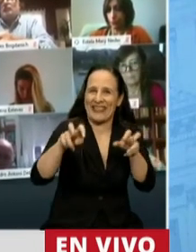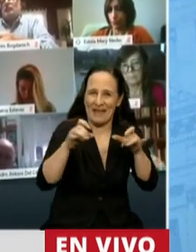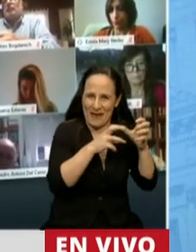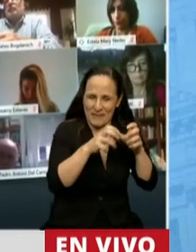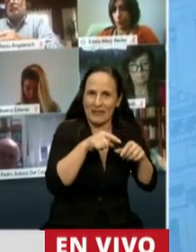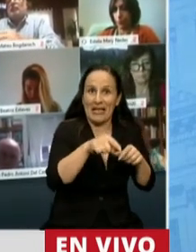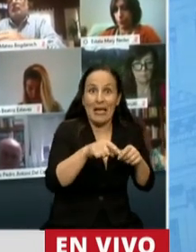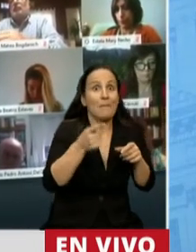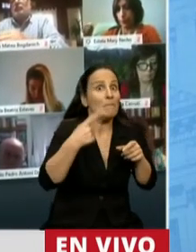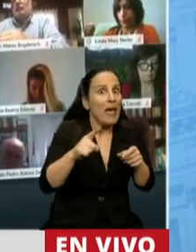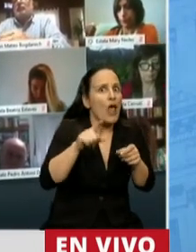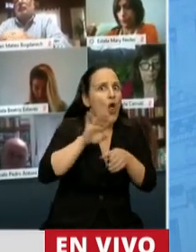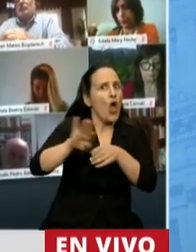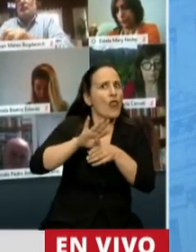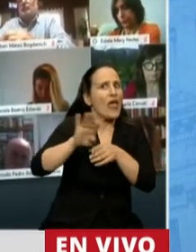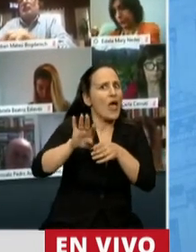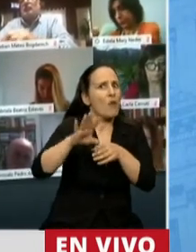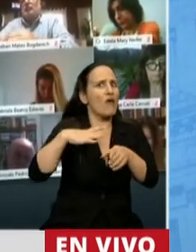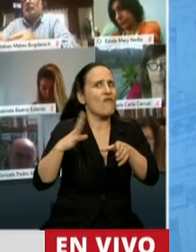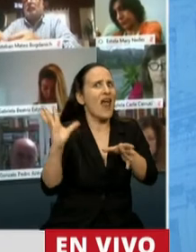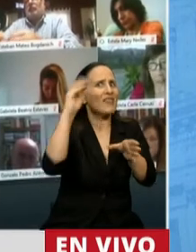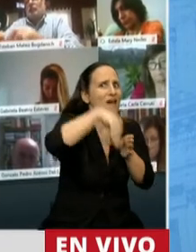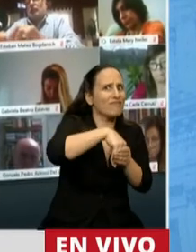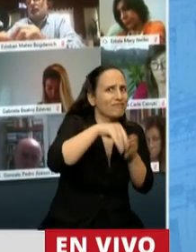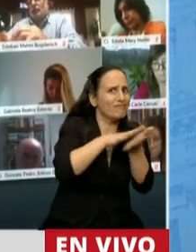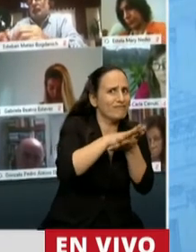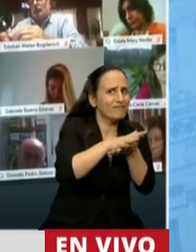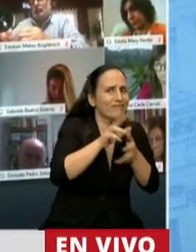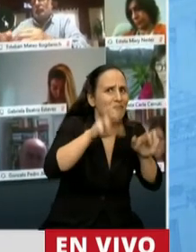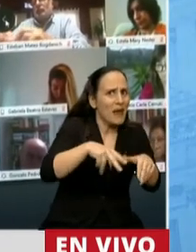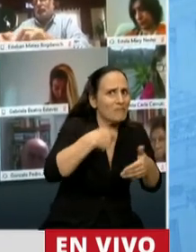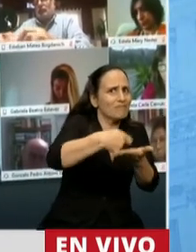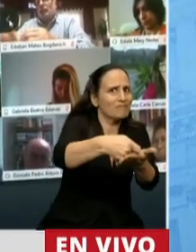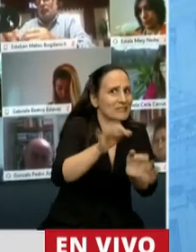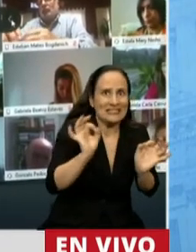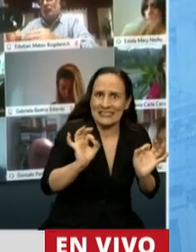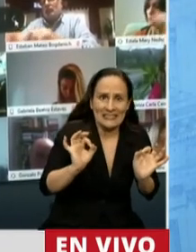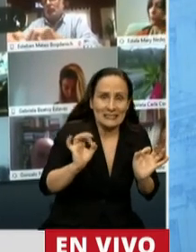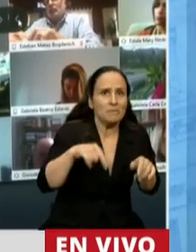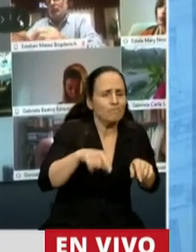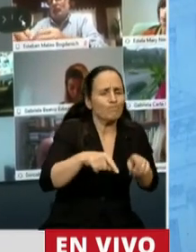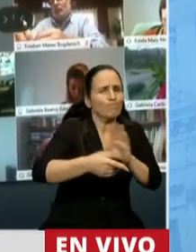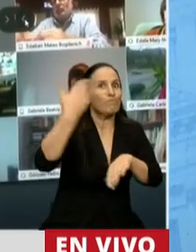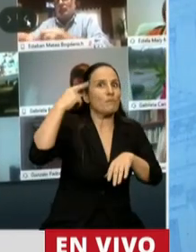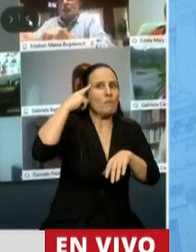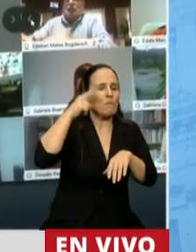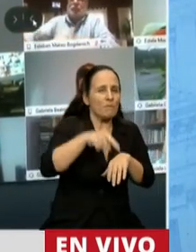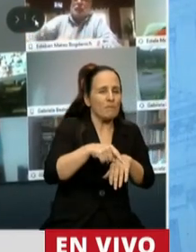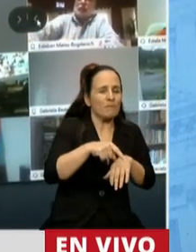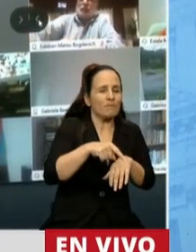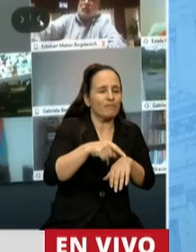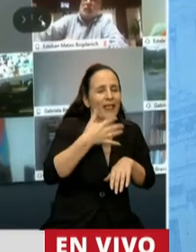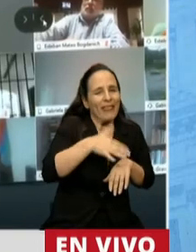hubo alguna deuda que no fue objeto de reperfilamiento. Nosotros entendimos, en aquel momento debió haber sido